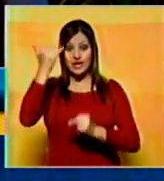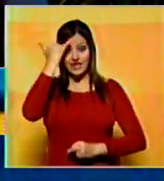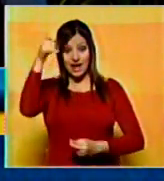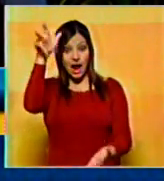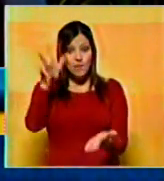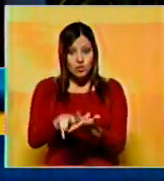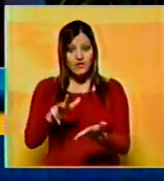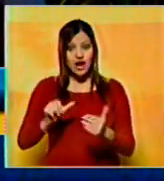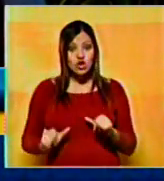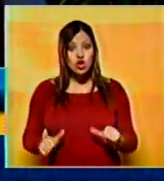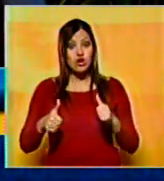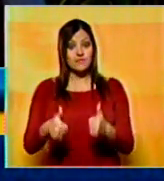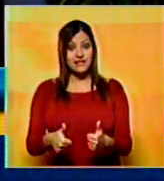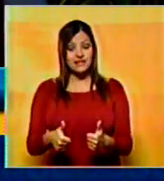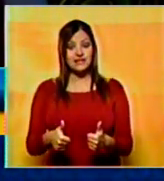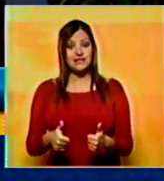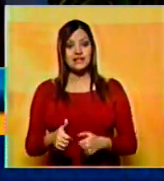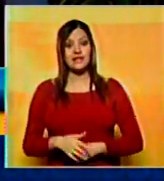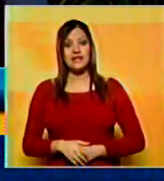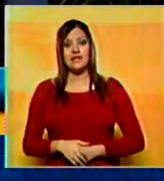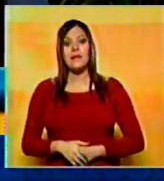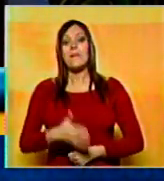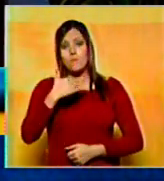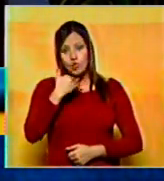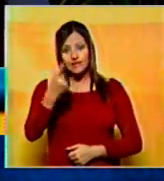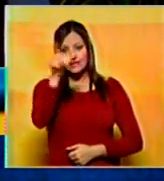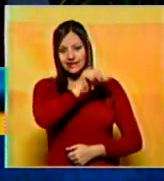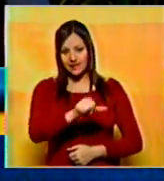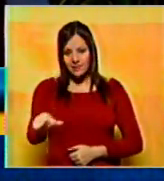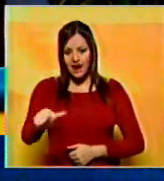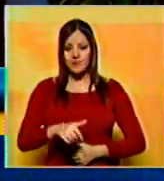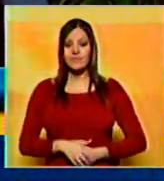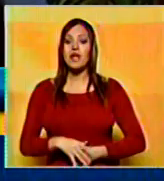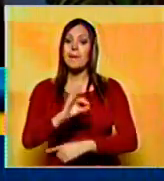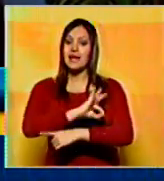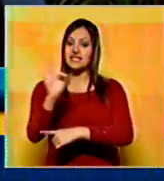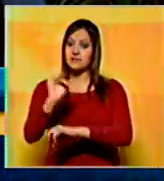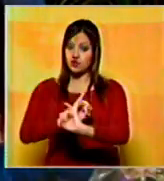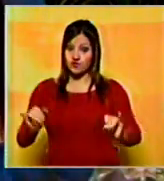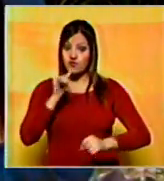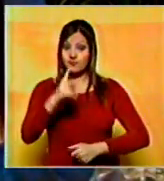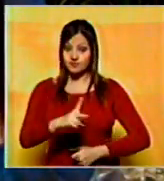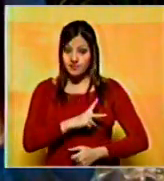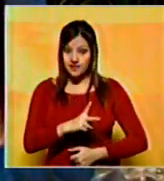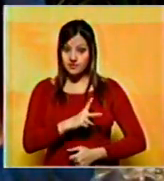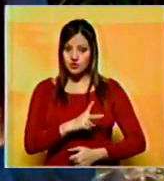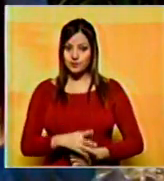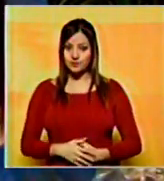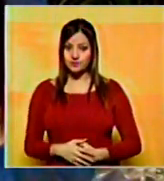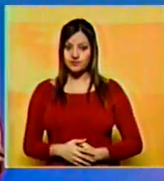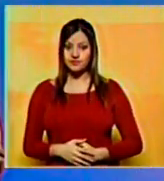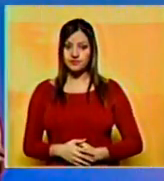aprobadas comenzarán a ejecutarse desde la próxima semana. En Barquisimeto está Dolara Lirio Pérez, Noticiero Benevisión.